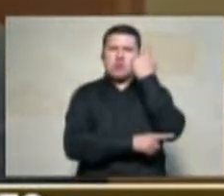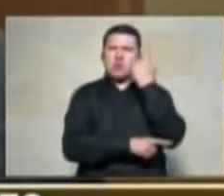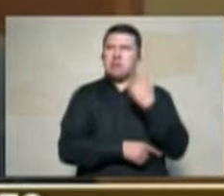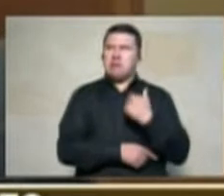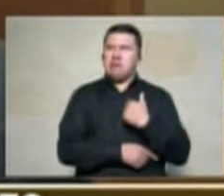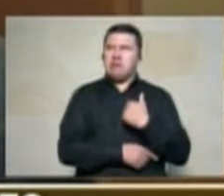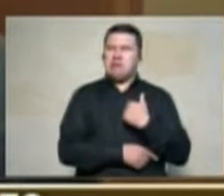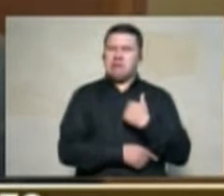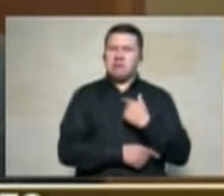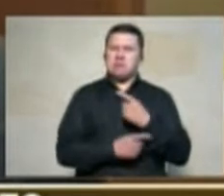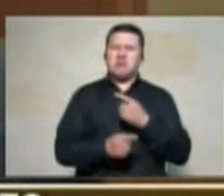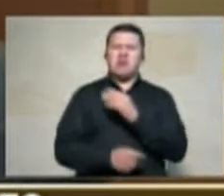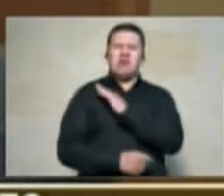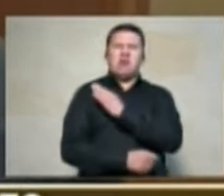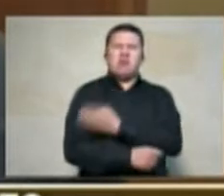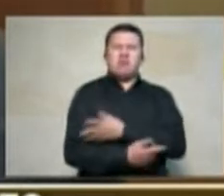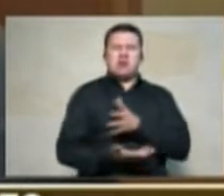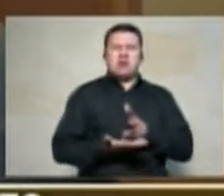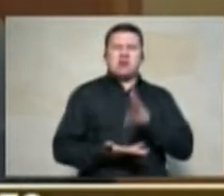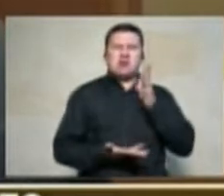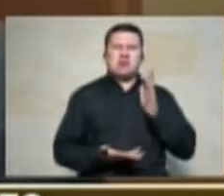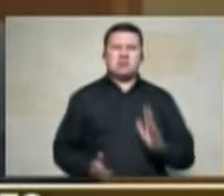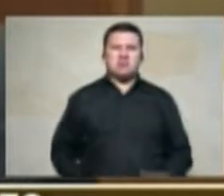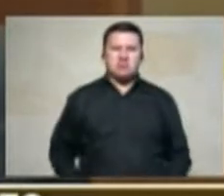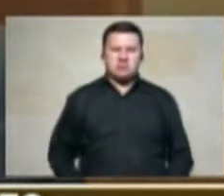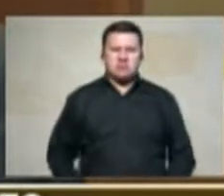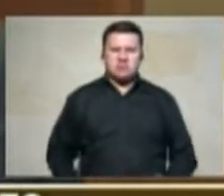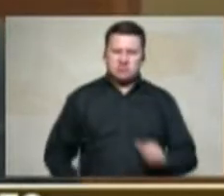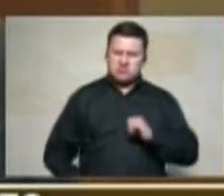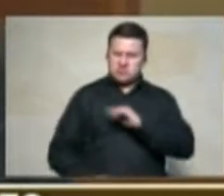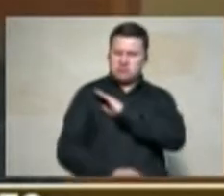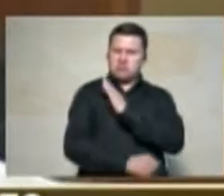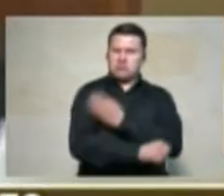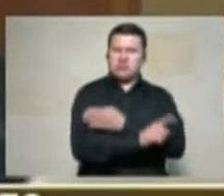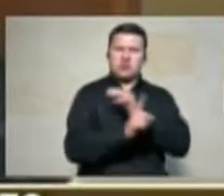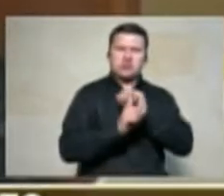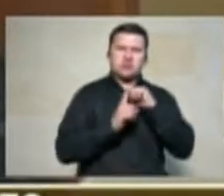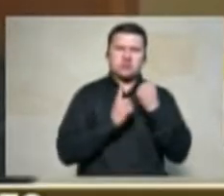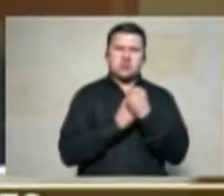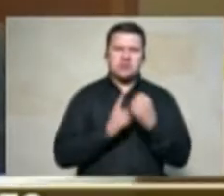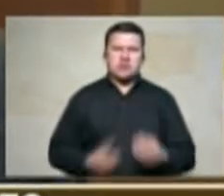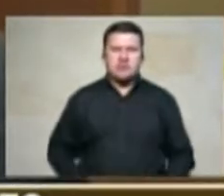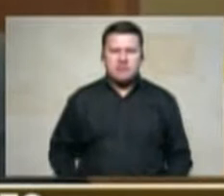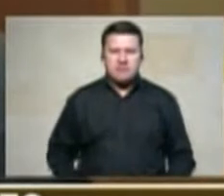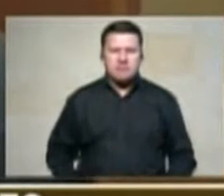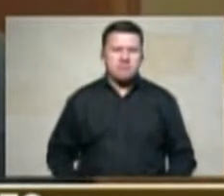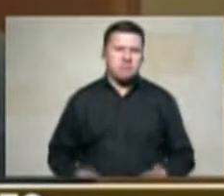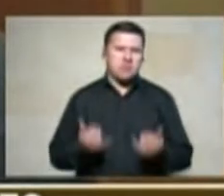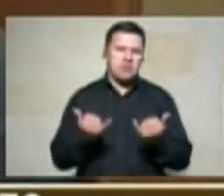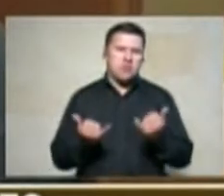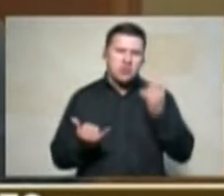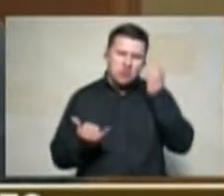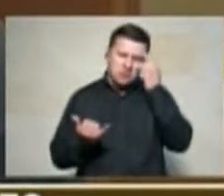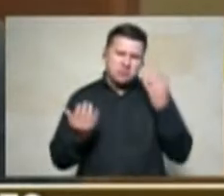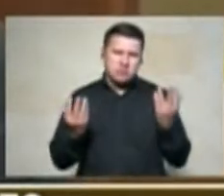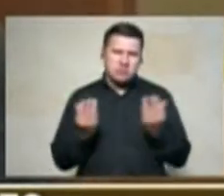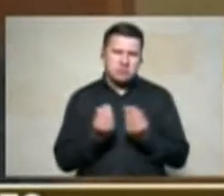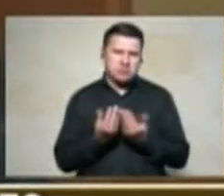que tienen poder social y que obviamente se han beneficiado